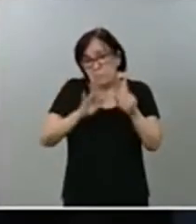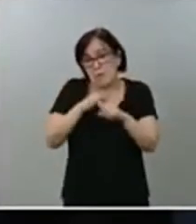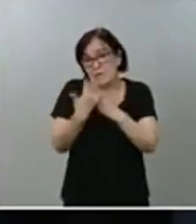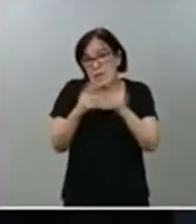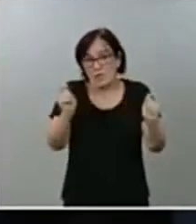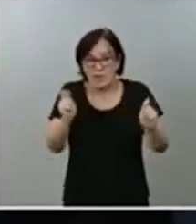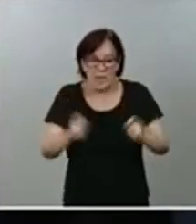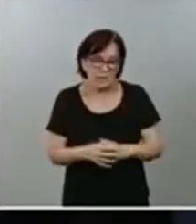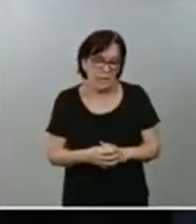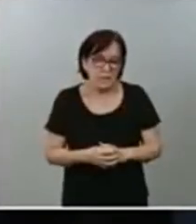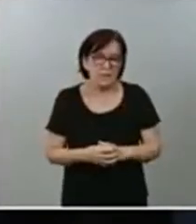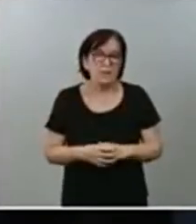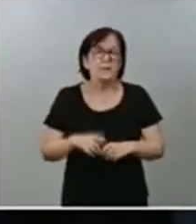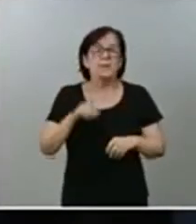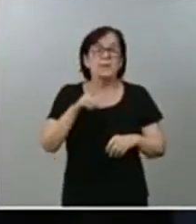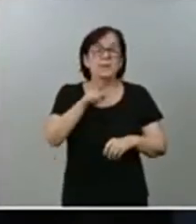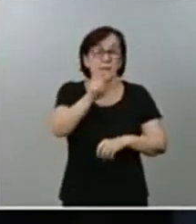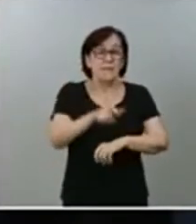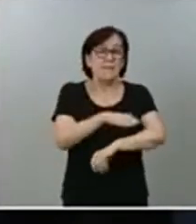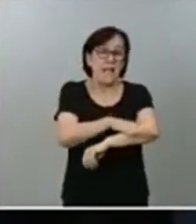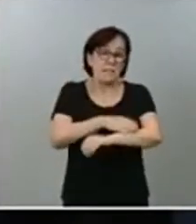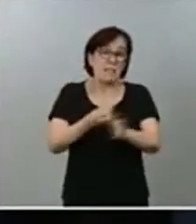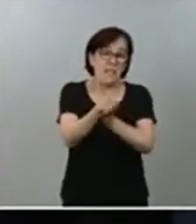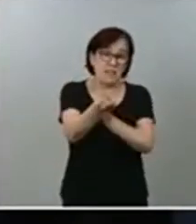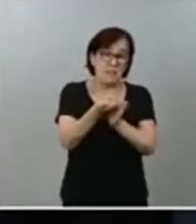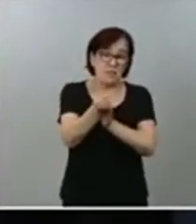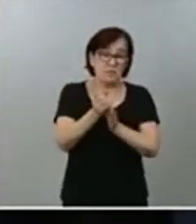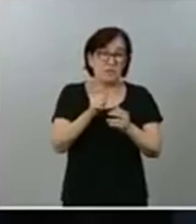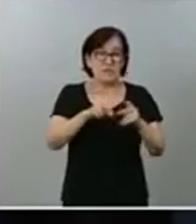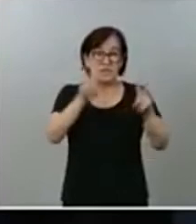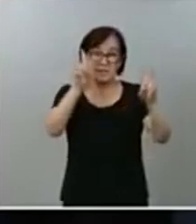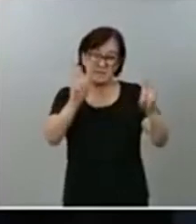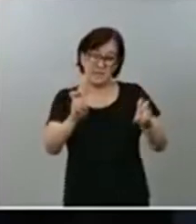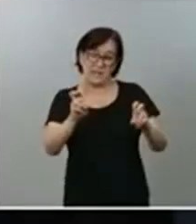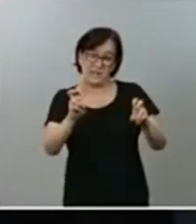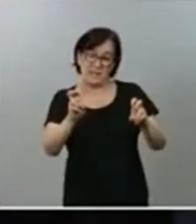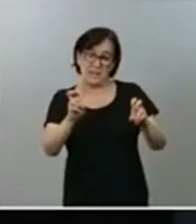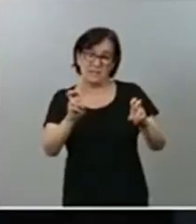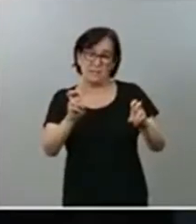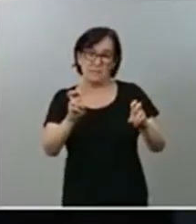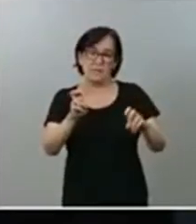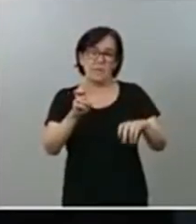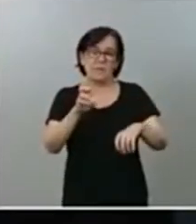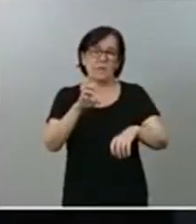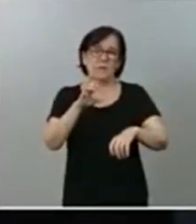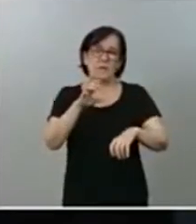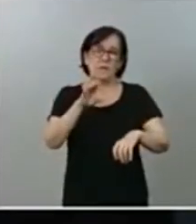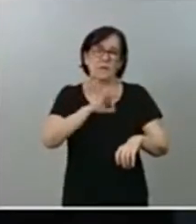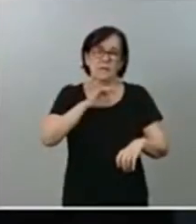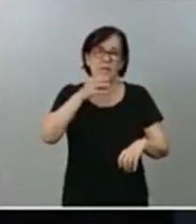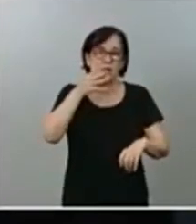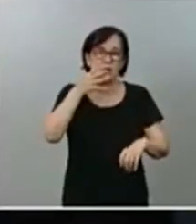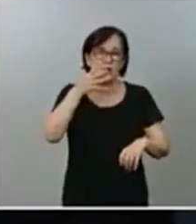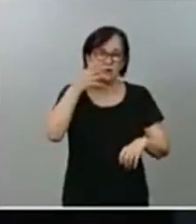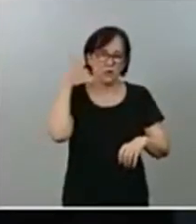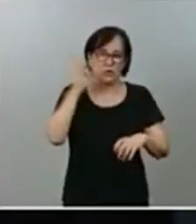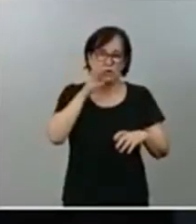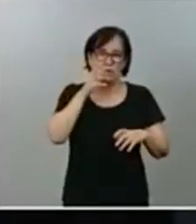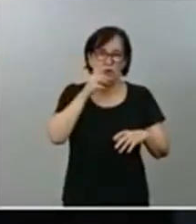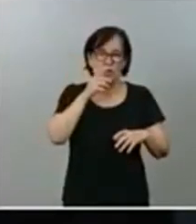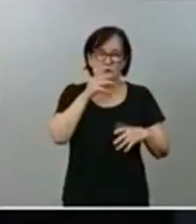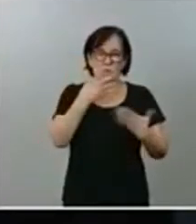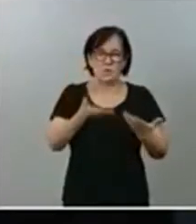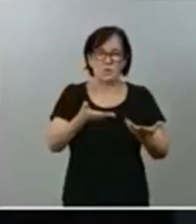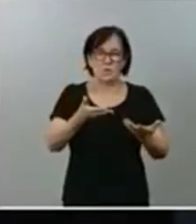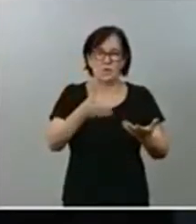Y a la ministra portavoz, por un lado, respecto al caso del señor Torrent, usted dice que el Gobierno no tenía constancia. Querría